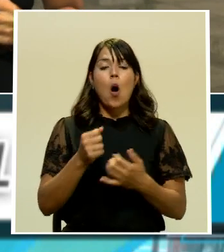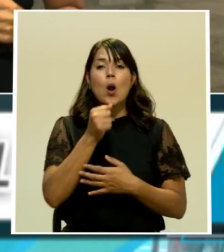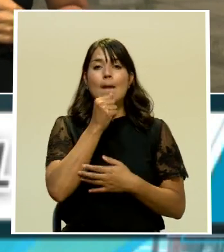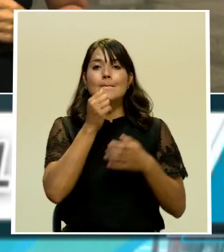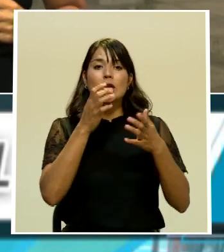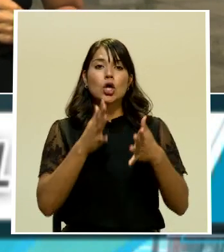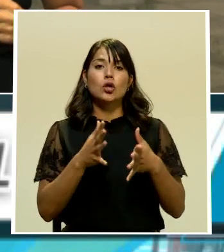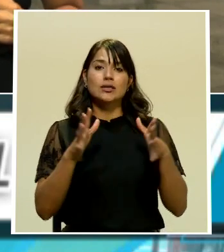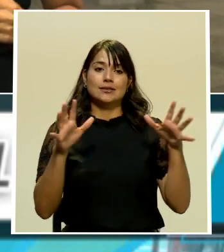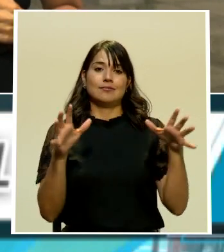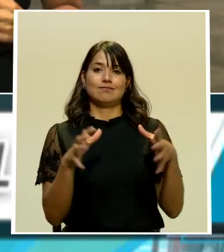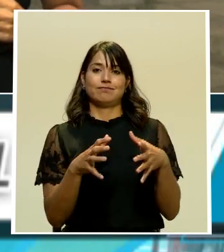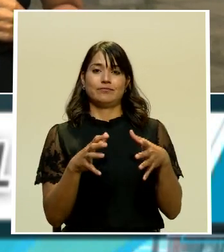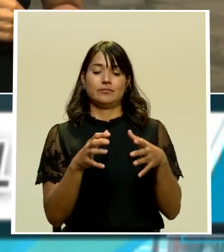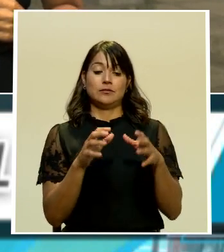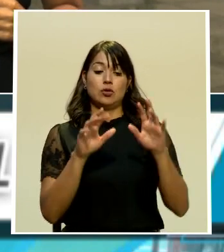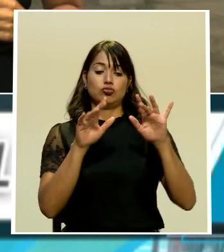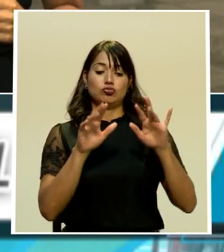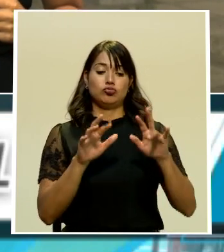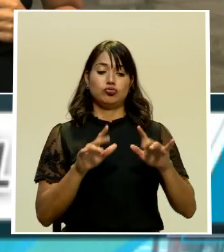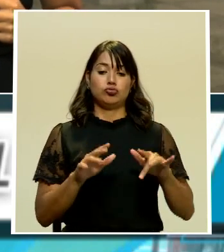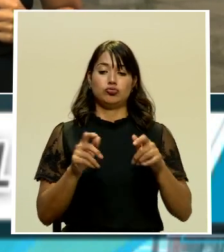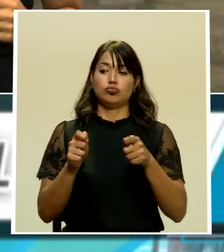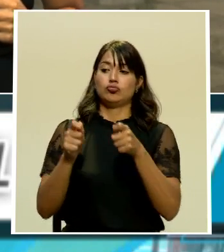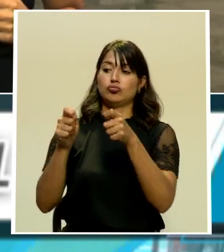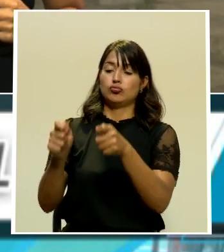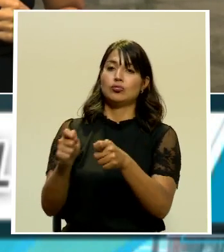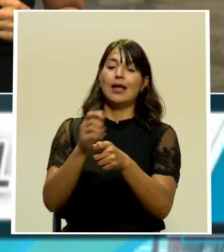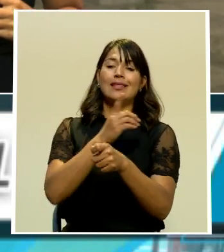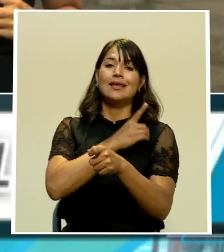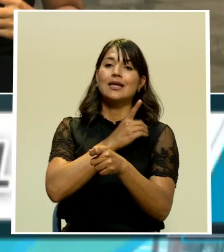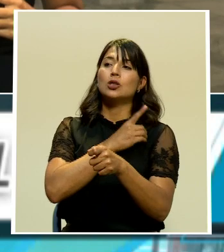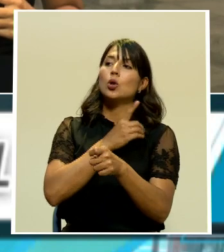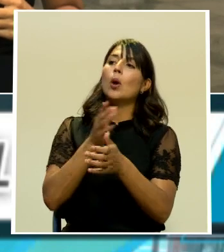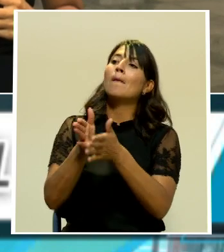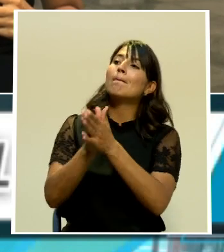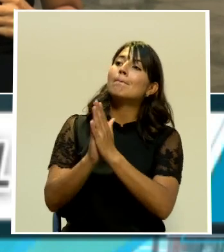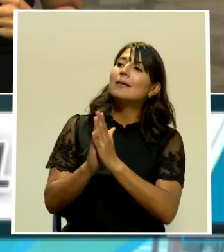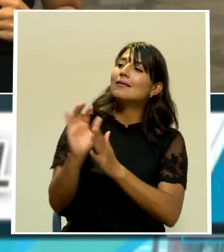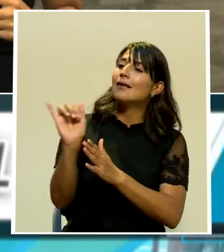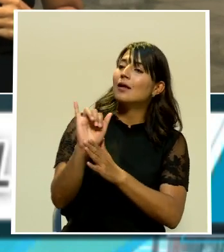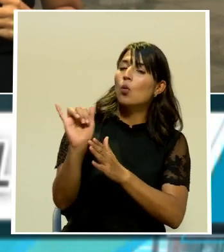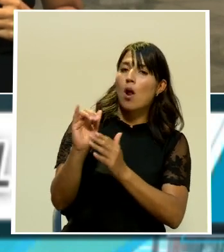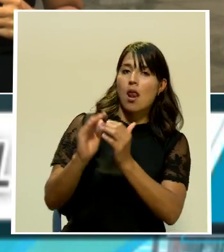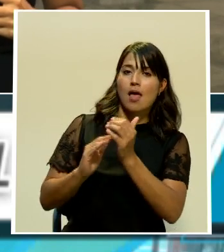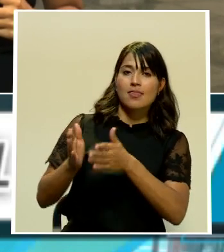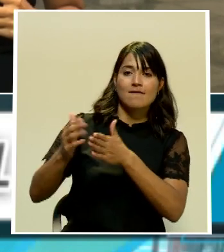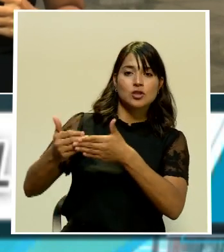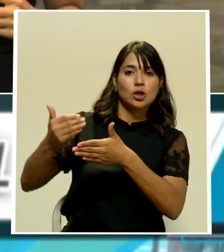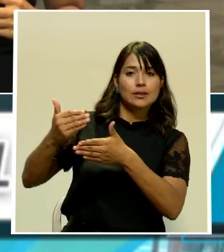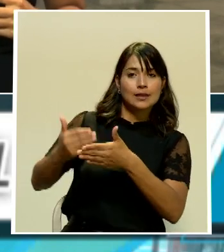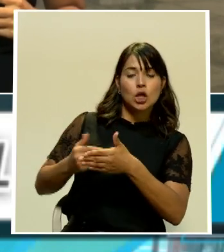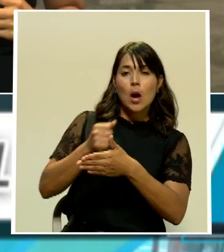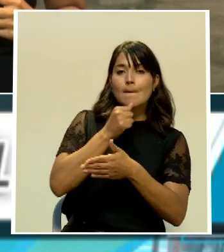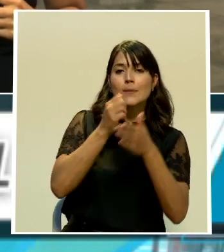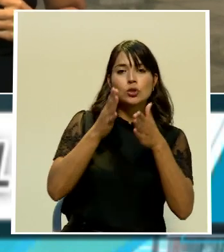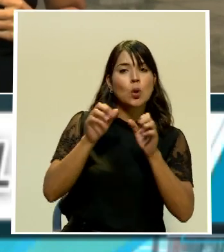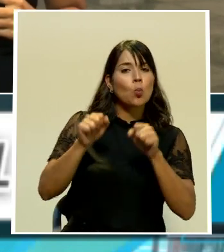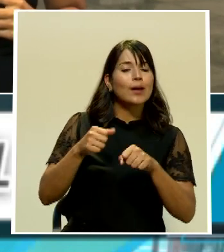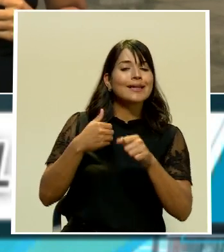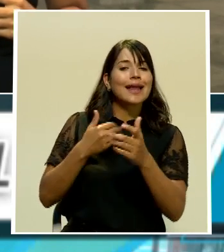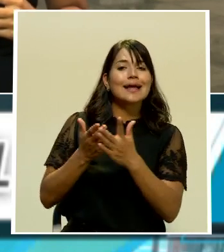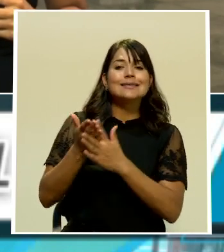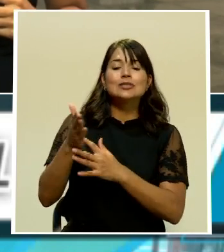Ayales volver a los protocolos que manejábamos antes de pleno acceso